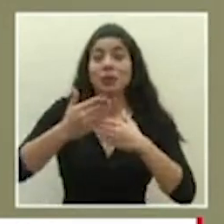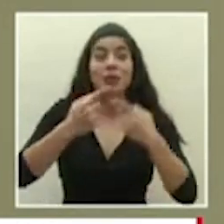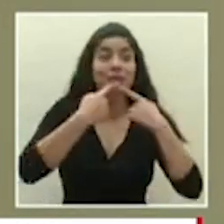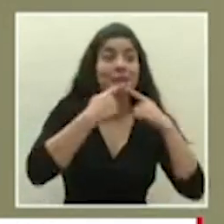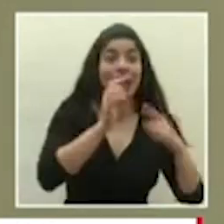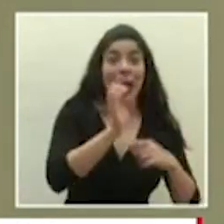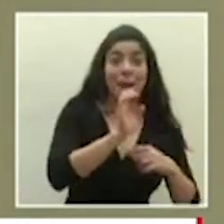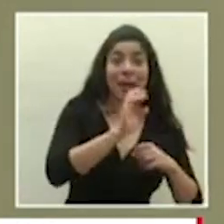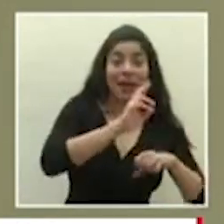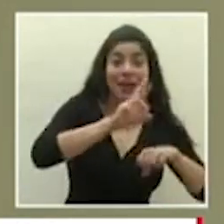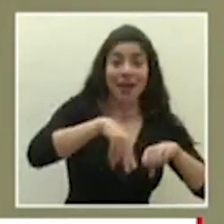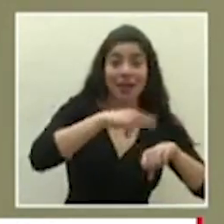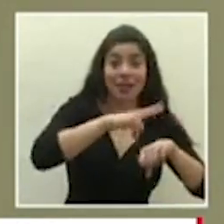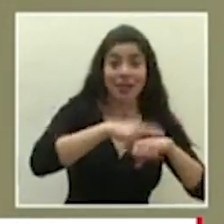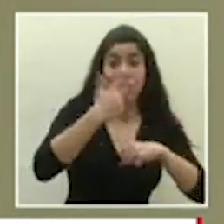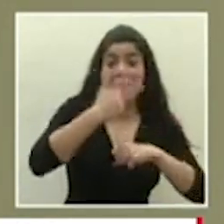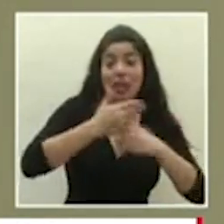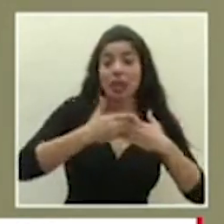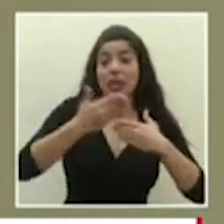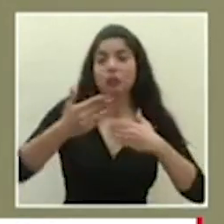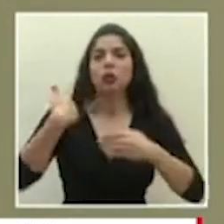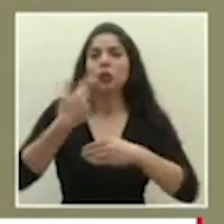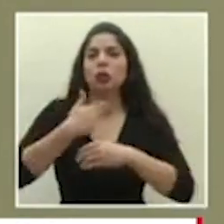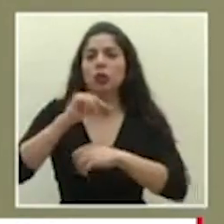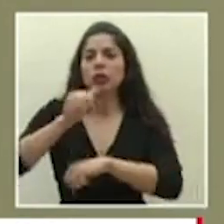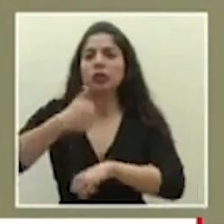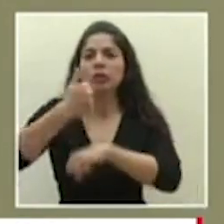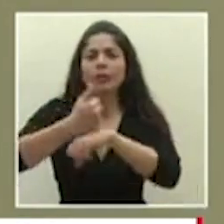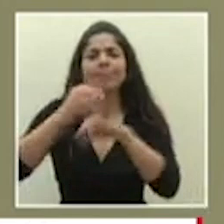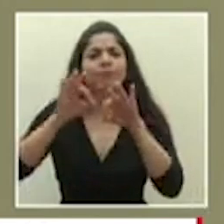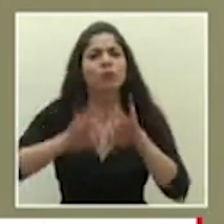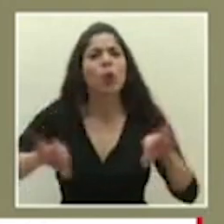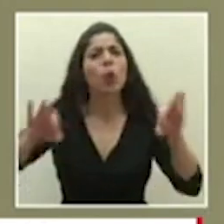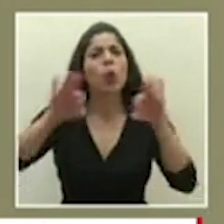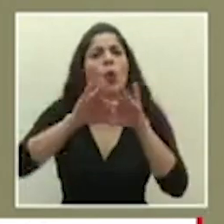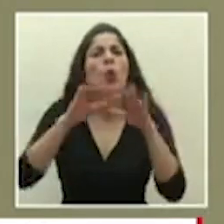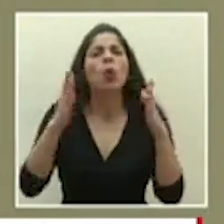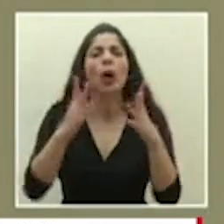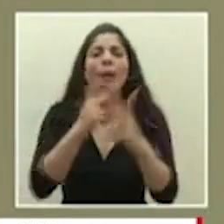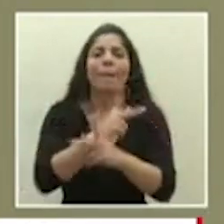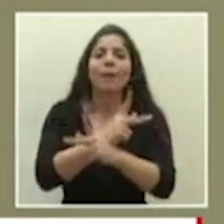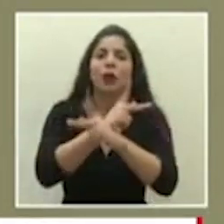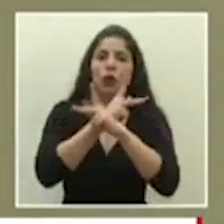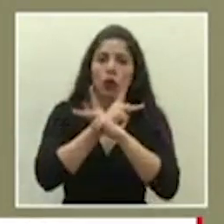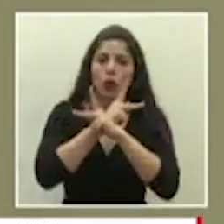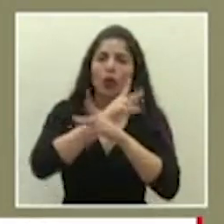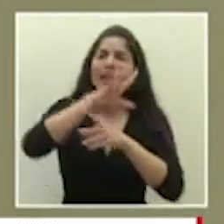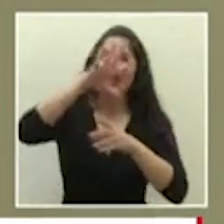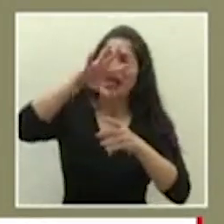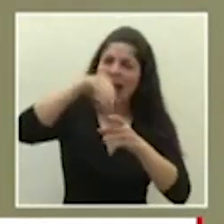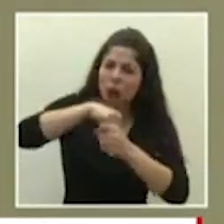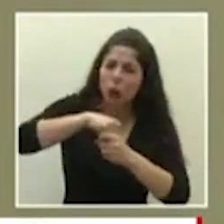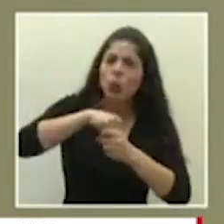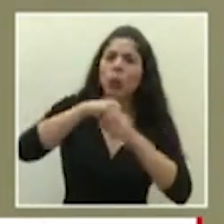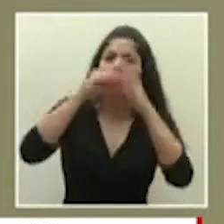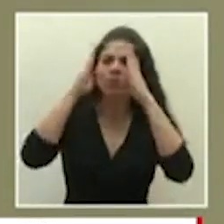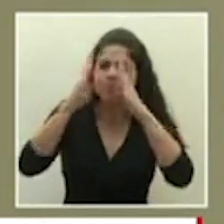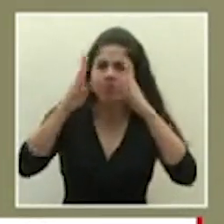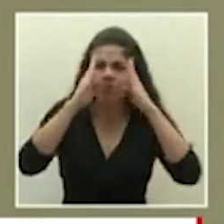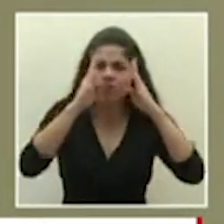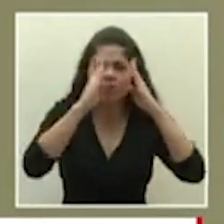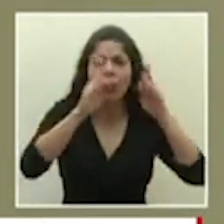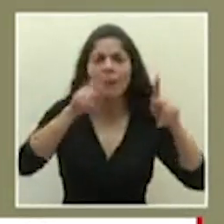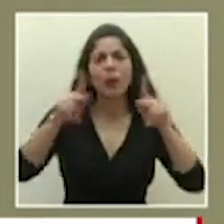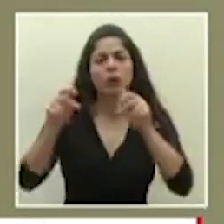emergencia nacional consideramos importante proteger incluir y atender a la población con